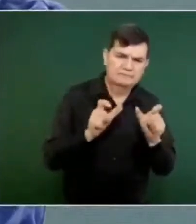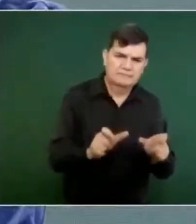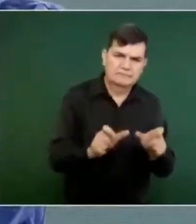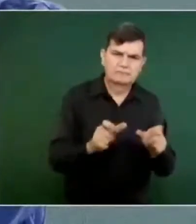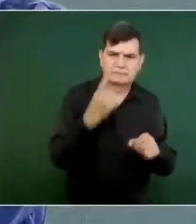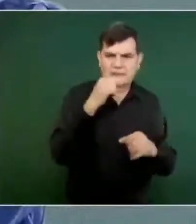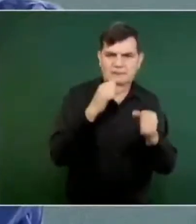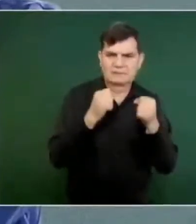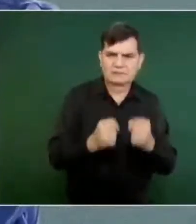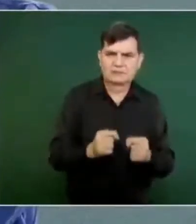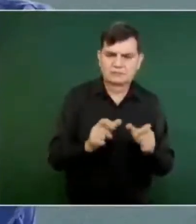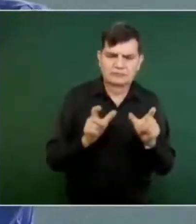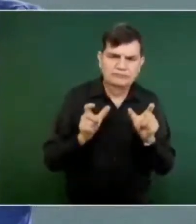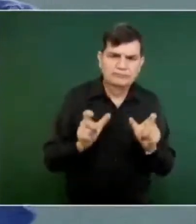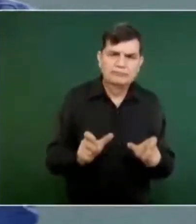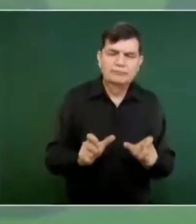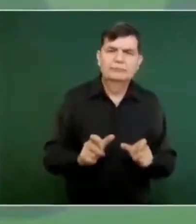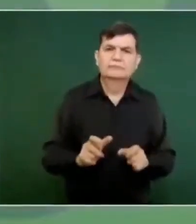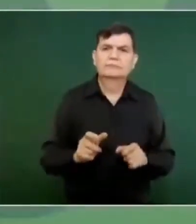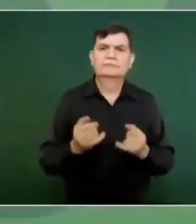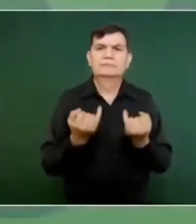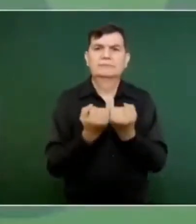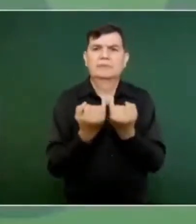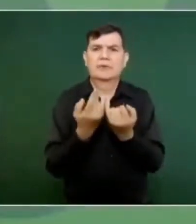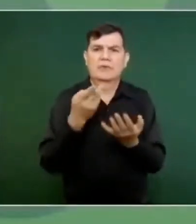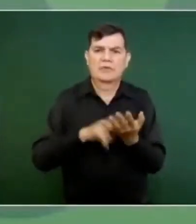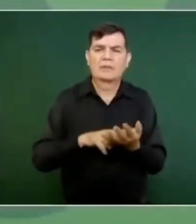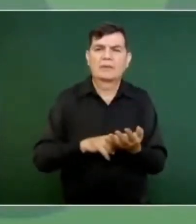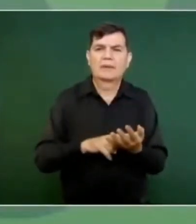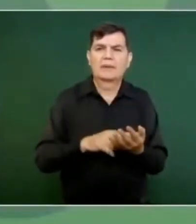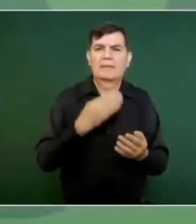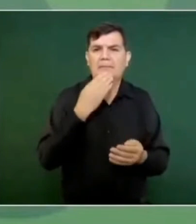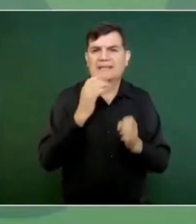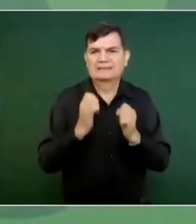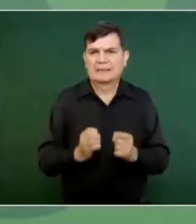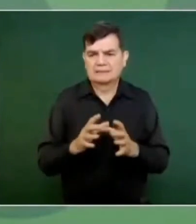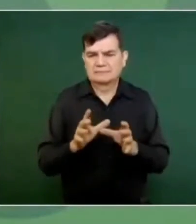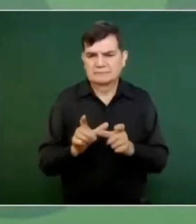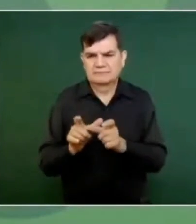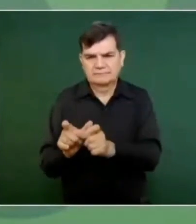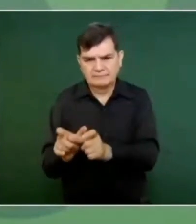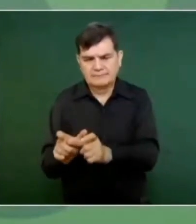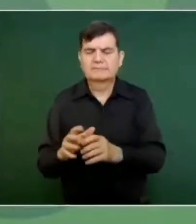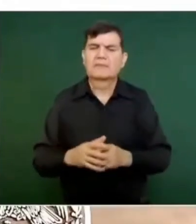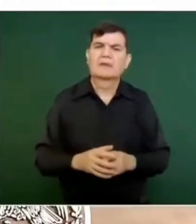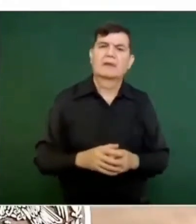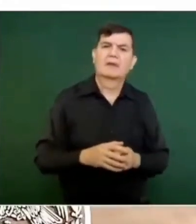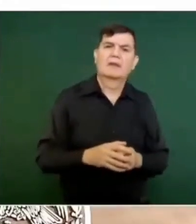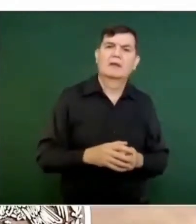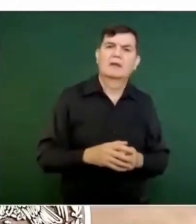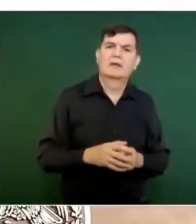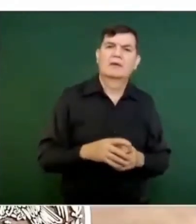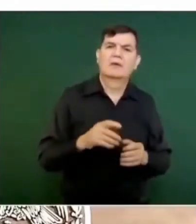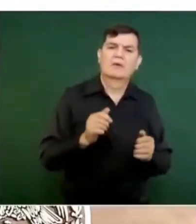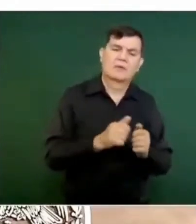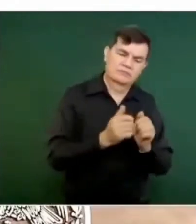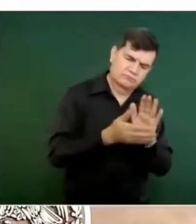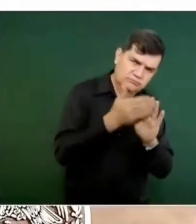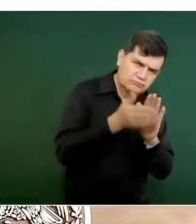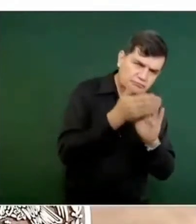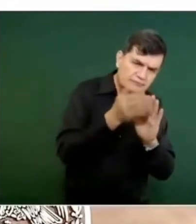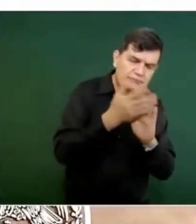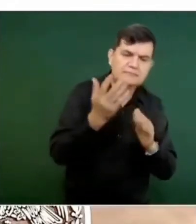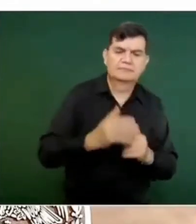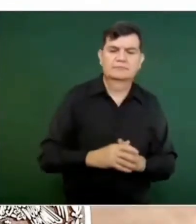bienestar, de construcción,